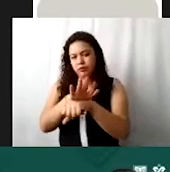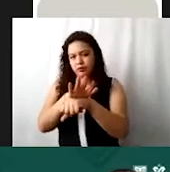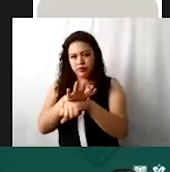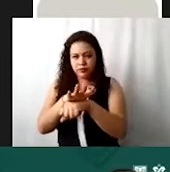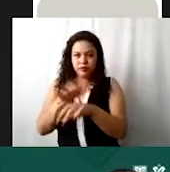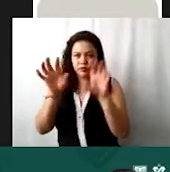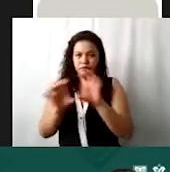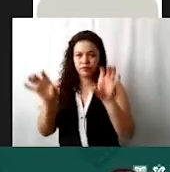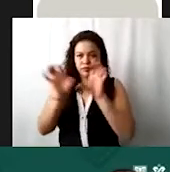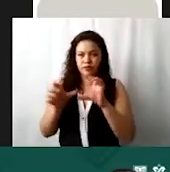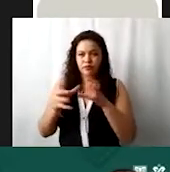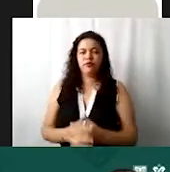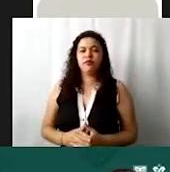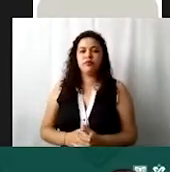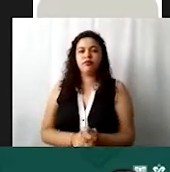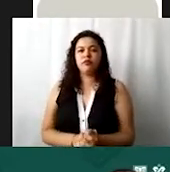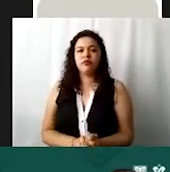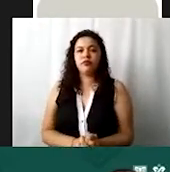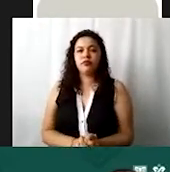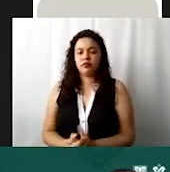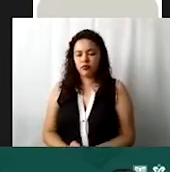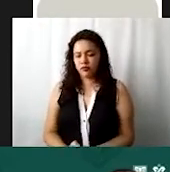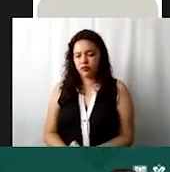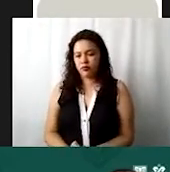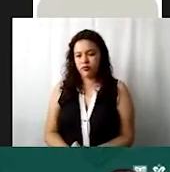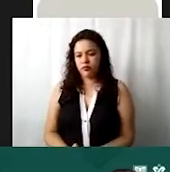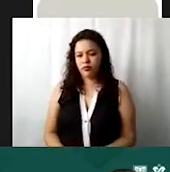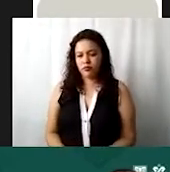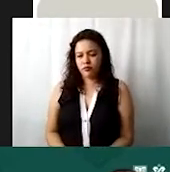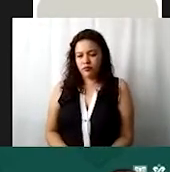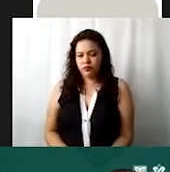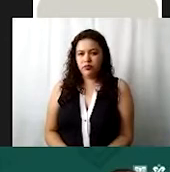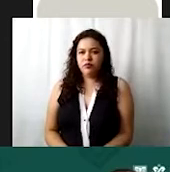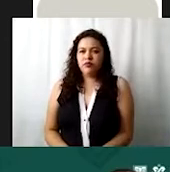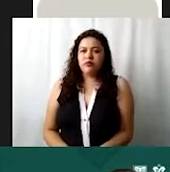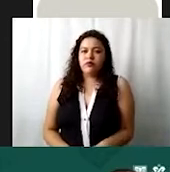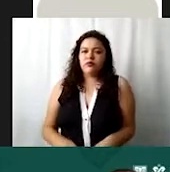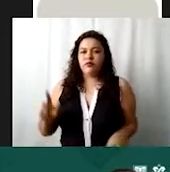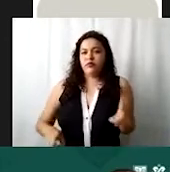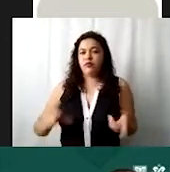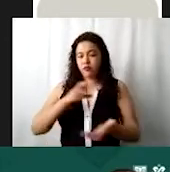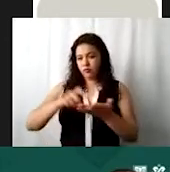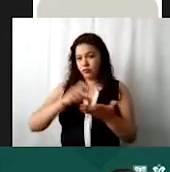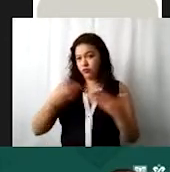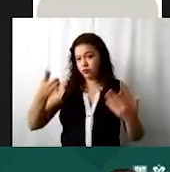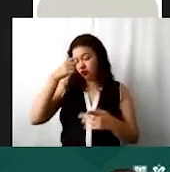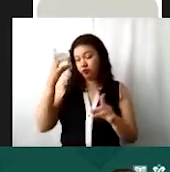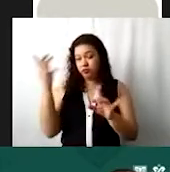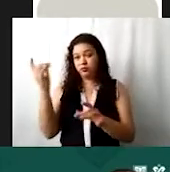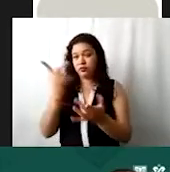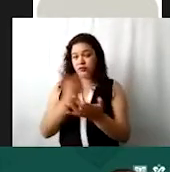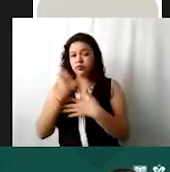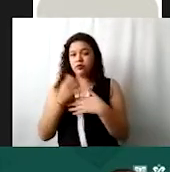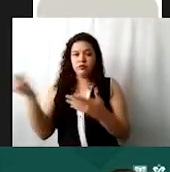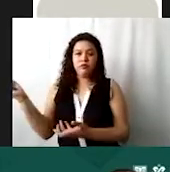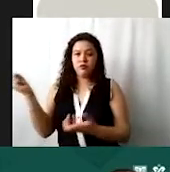de cómputo. Dependiendo qué activos van a comprar para ese proyecto. Vamos a poner aquí